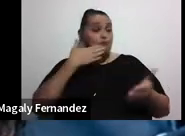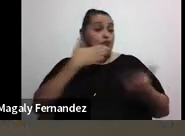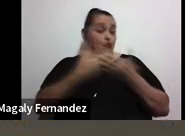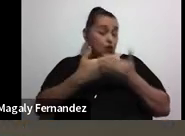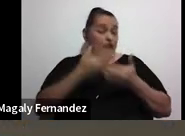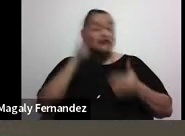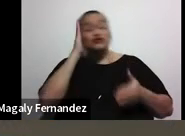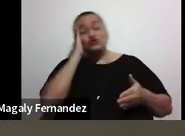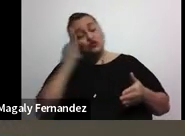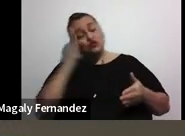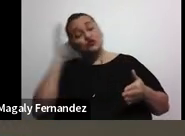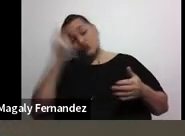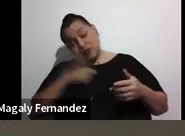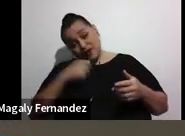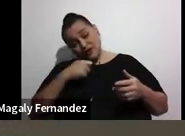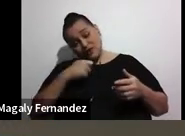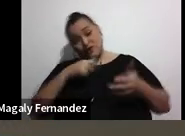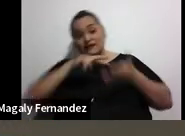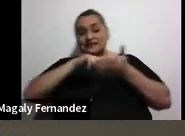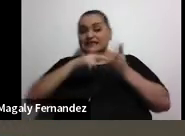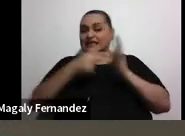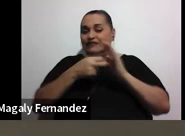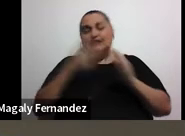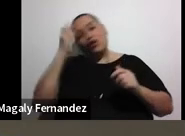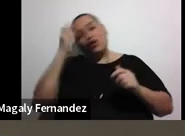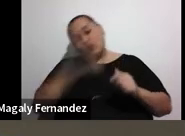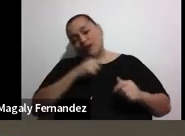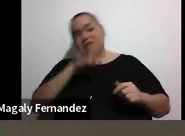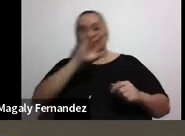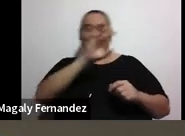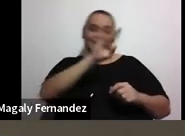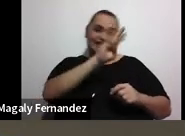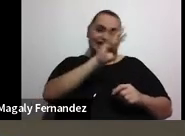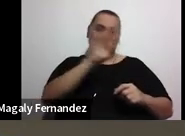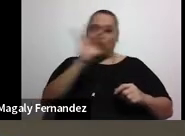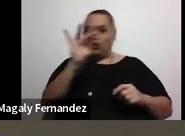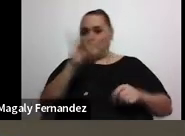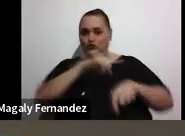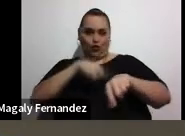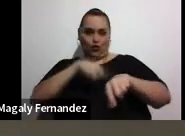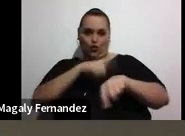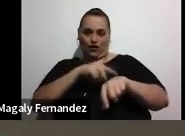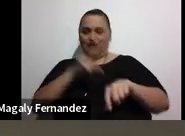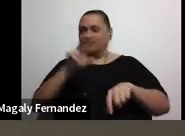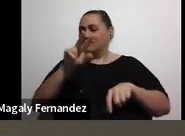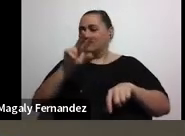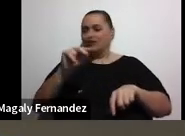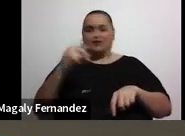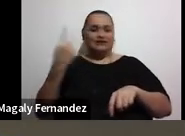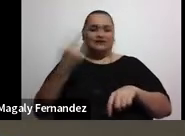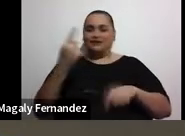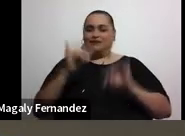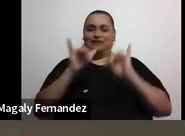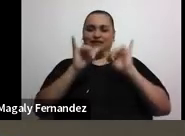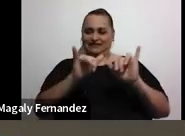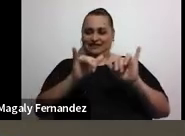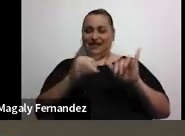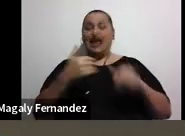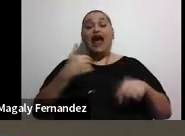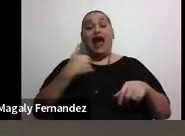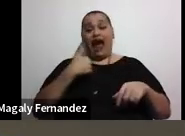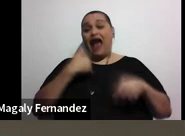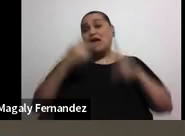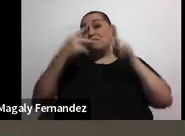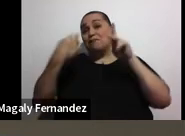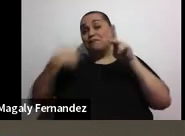incurre con dormir de 7 a 8 horas, pero no siempre es así. Hay personas que vamos a saber